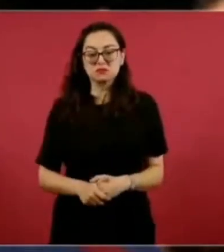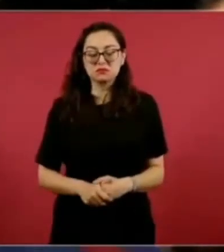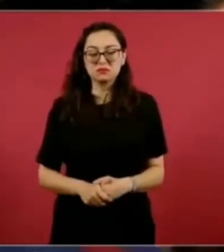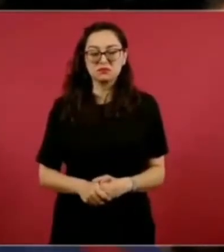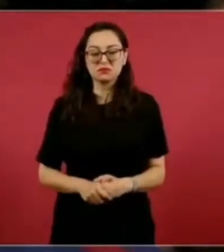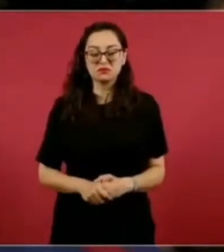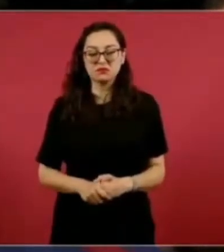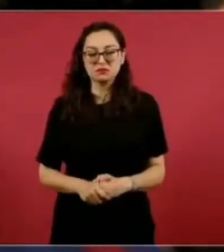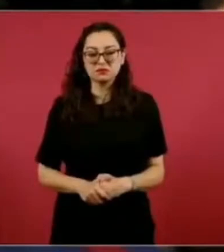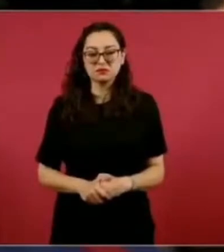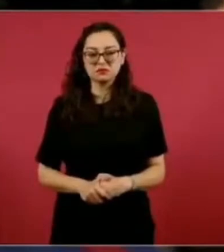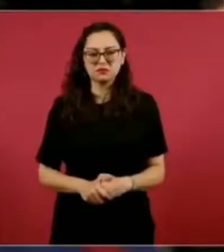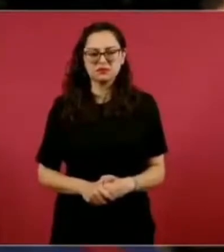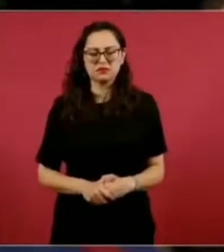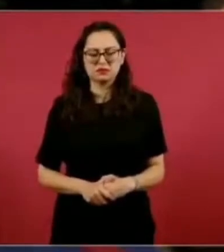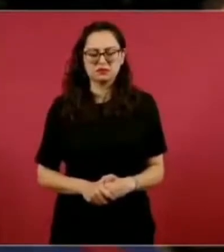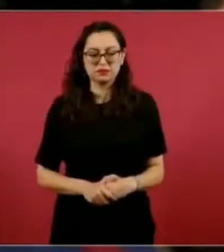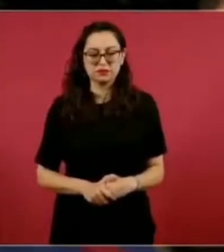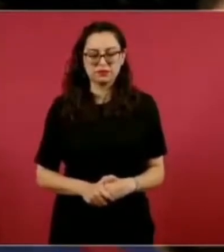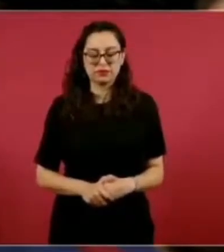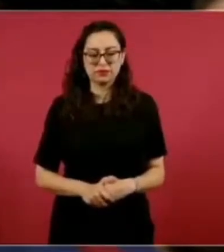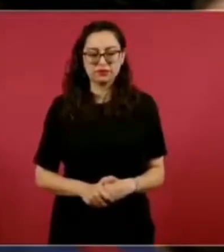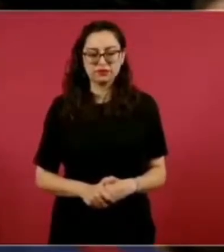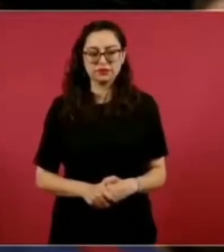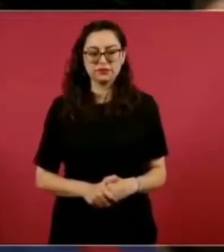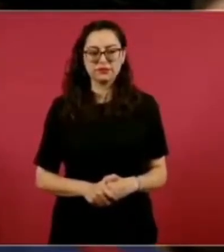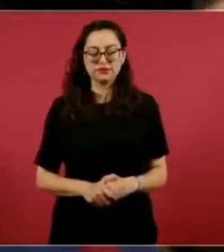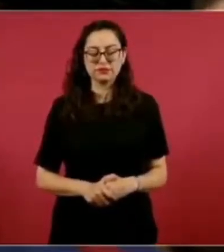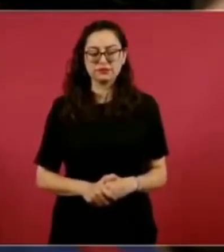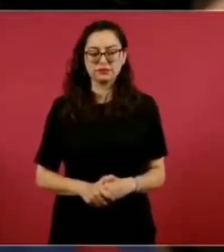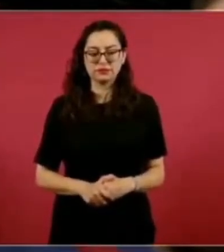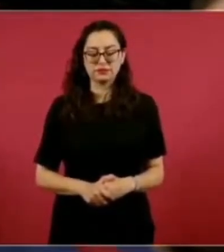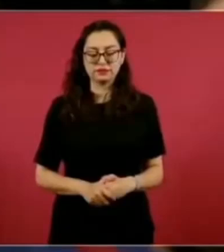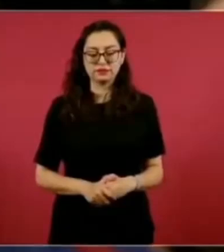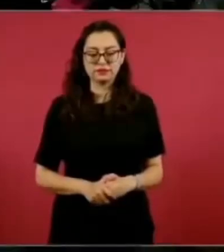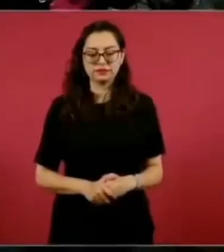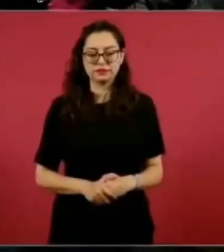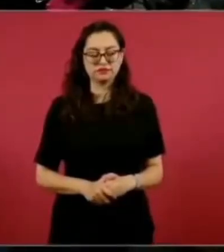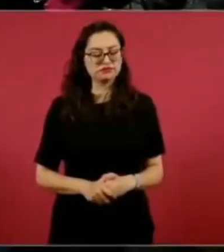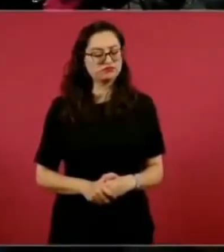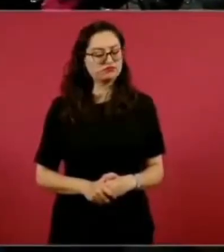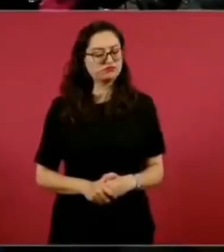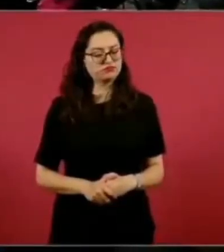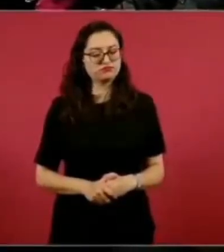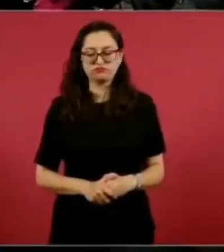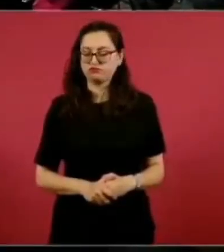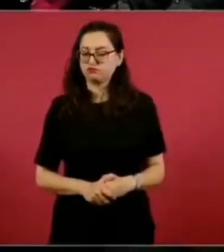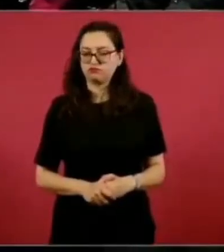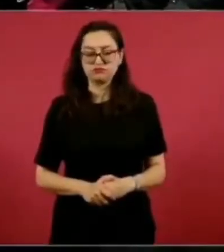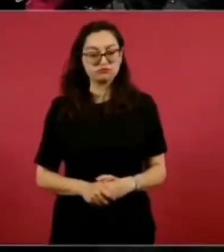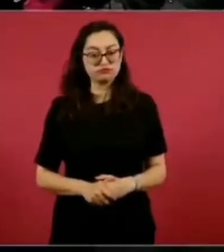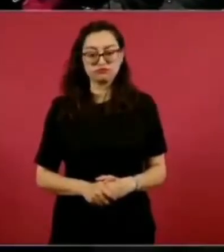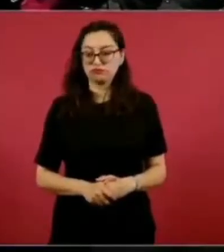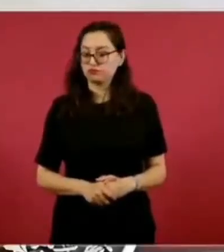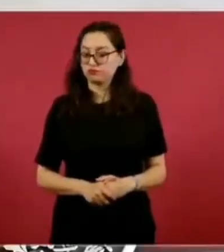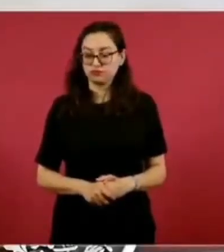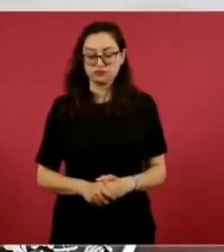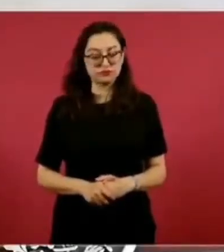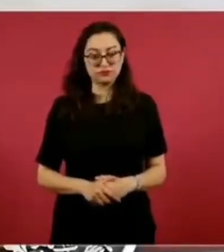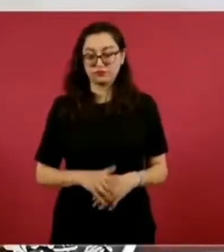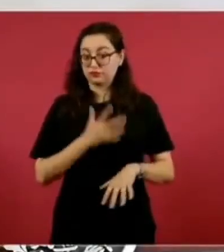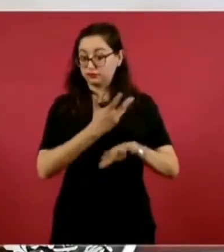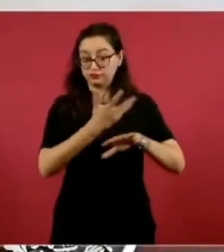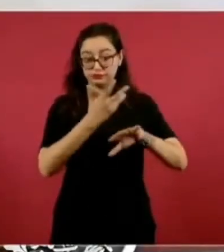dado la mala relación que hay con las agencias de Estados Unidos? No es con todas las agencias de Estados